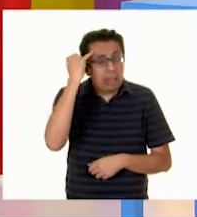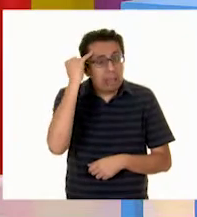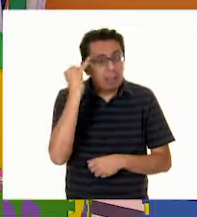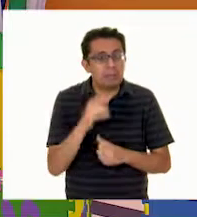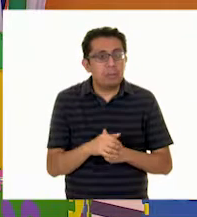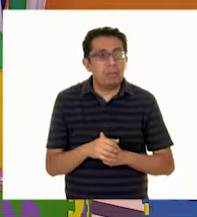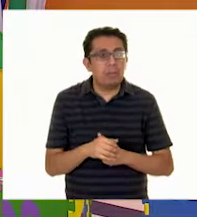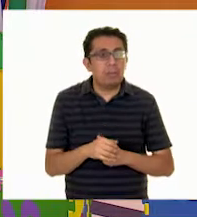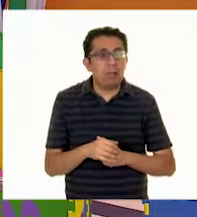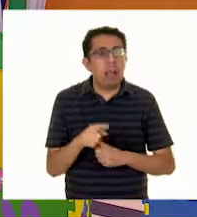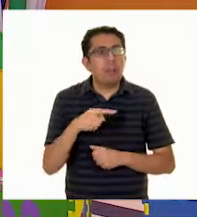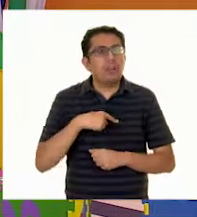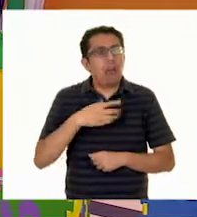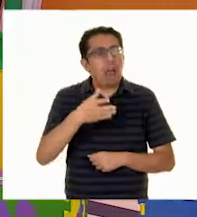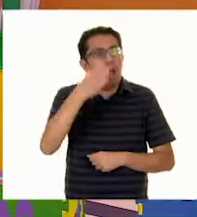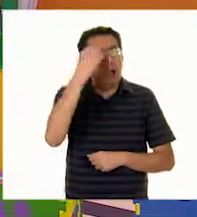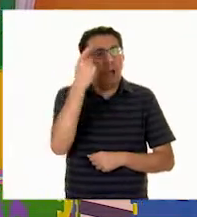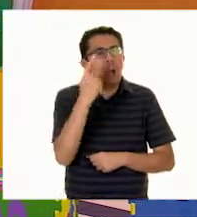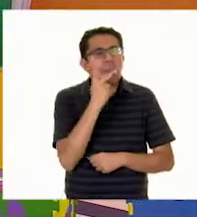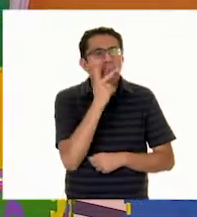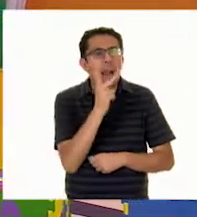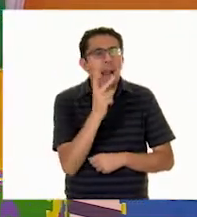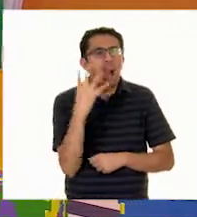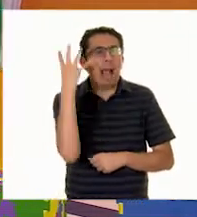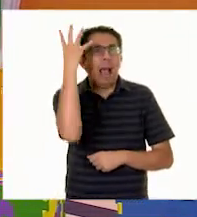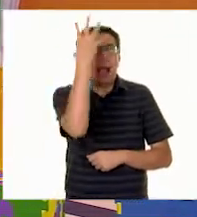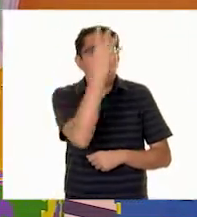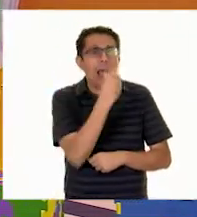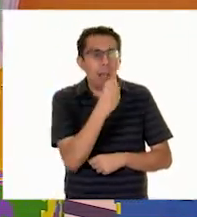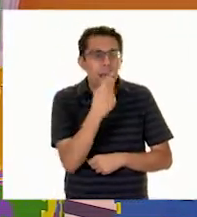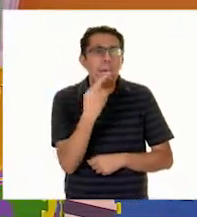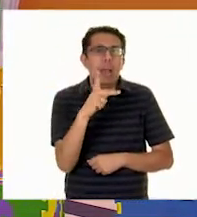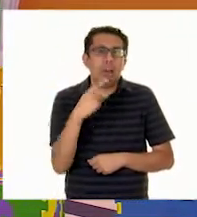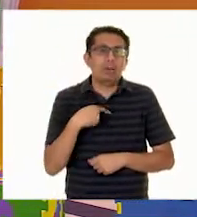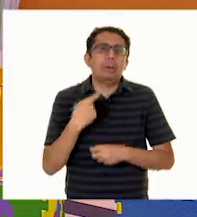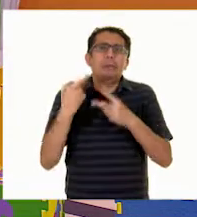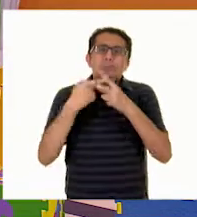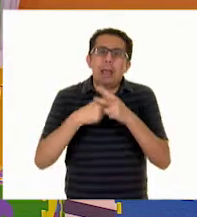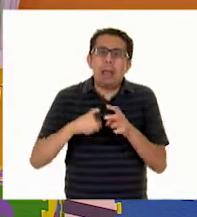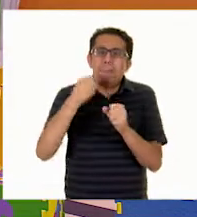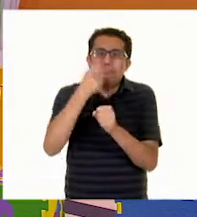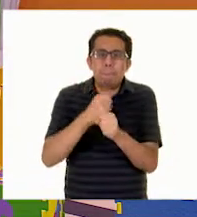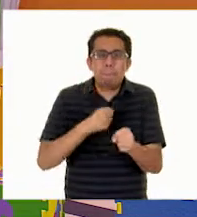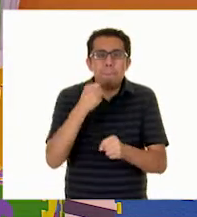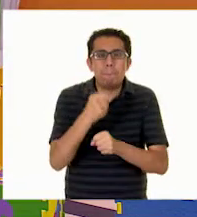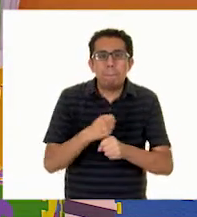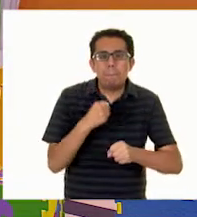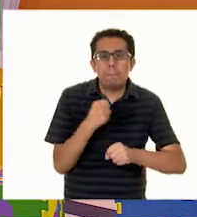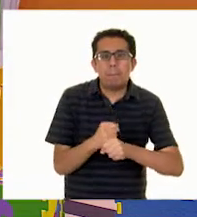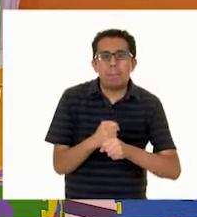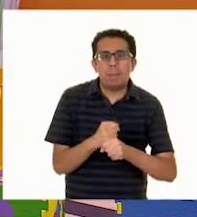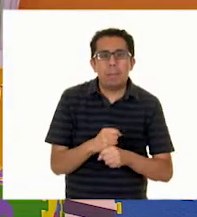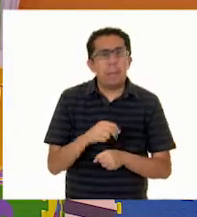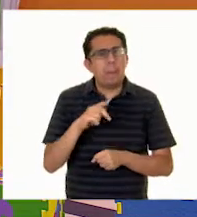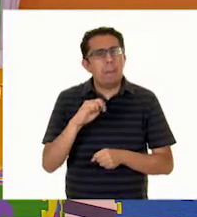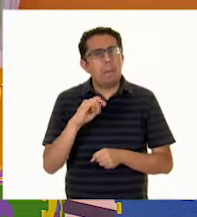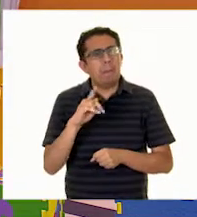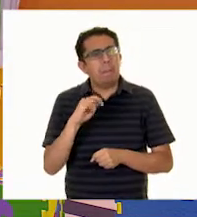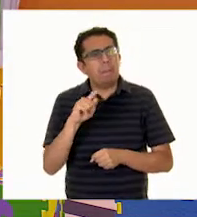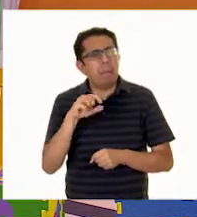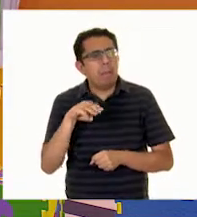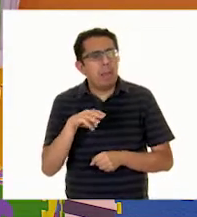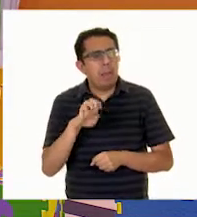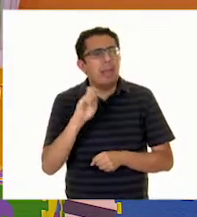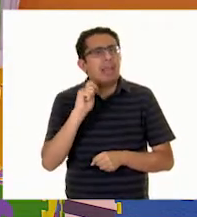me estaba aprendiendo Una palabra hermosa A ver Déjame ver Pero es que todavía Apenas estoy aprendiendo Pipilcme Que significa